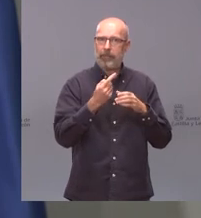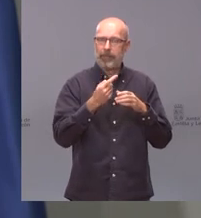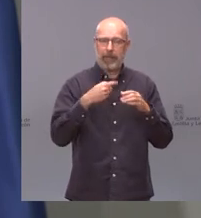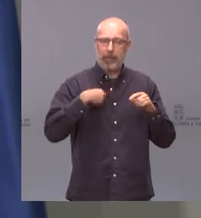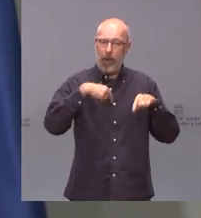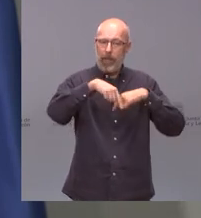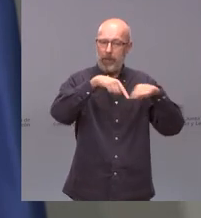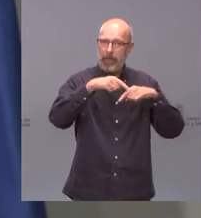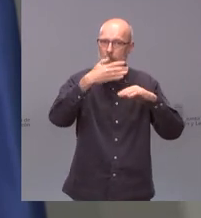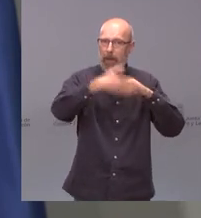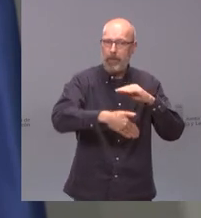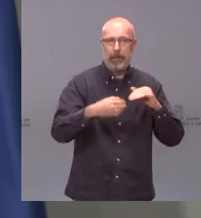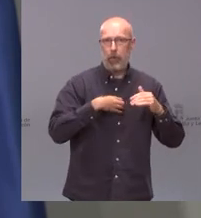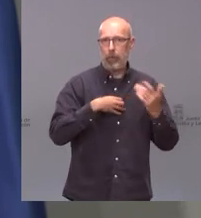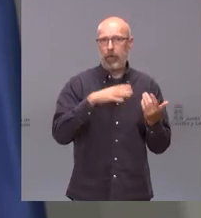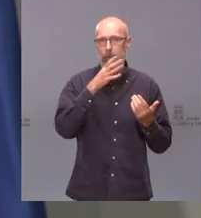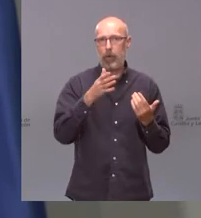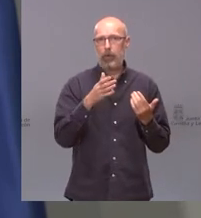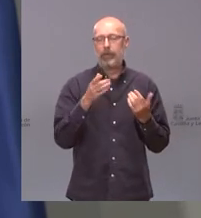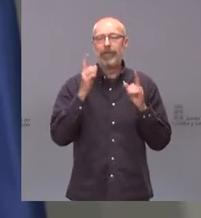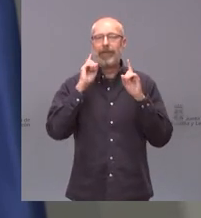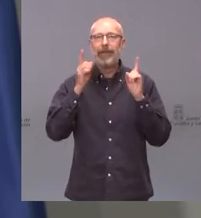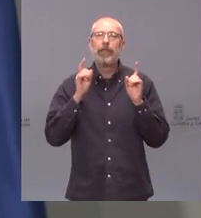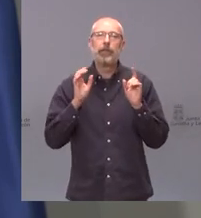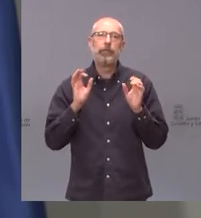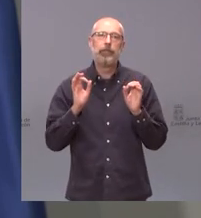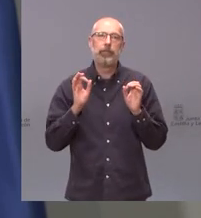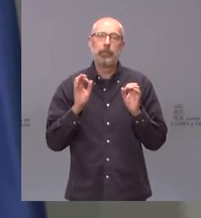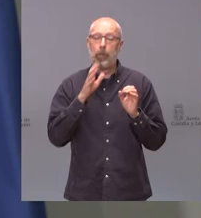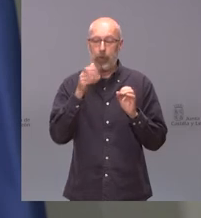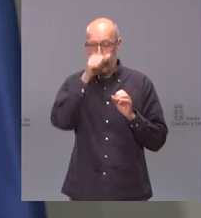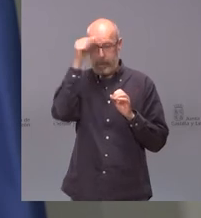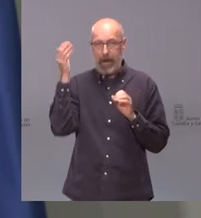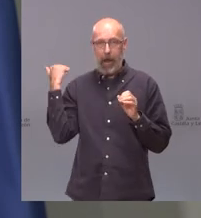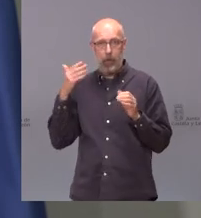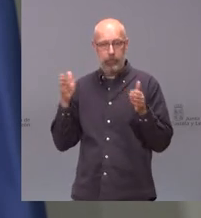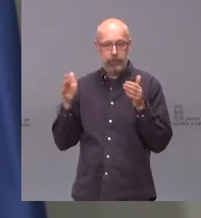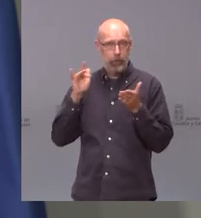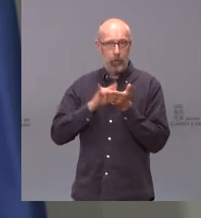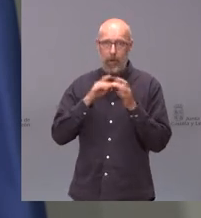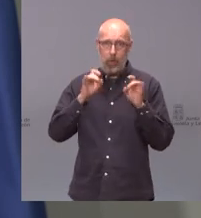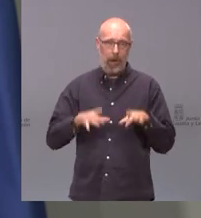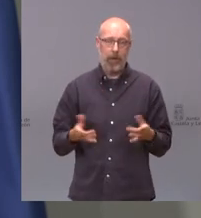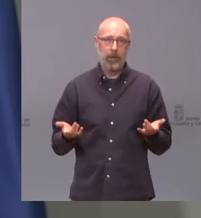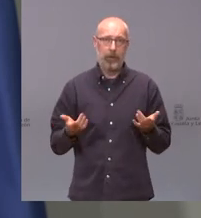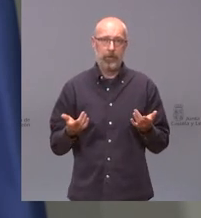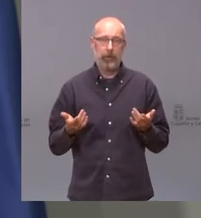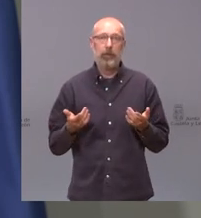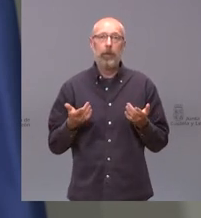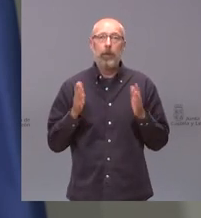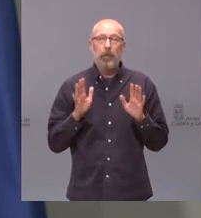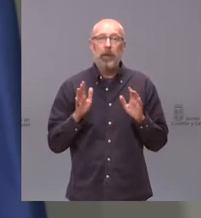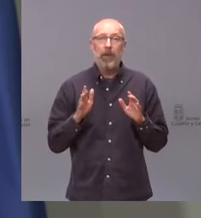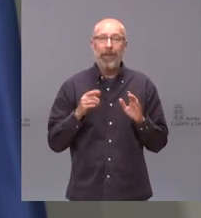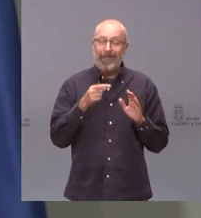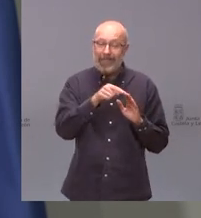allá de confinamientos perimetrales ocasionales como se hicieron durante todo el verano pasado pero nosotros no es el tipo de